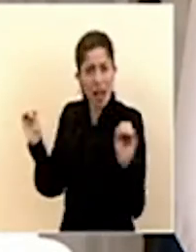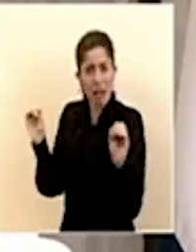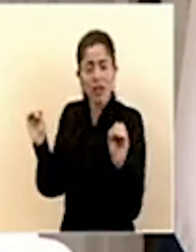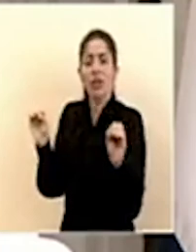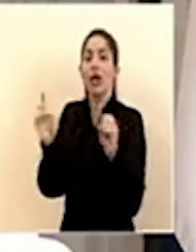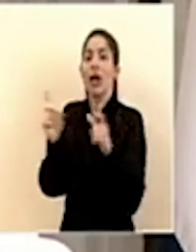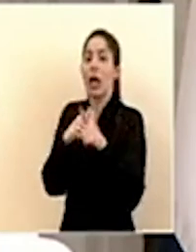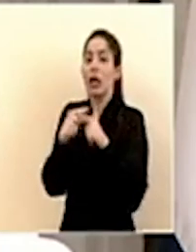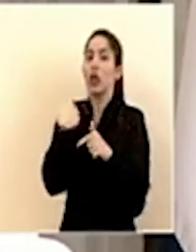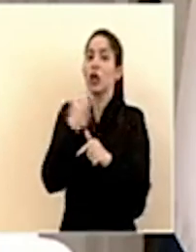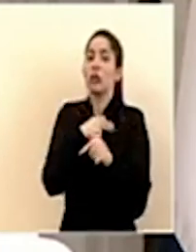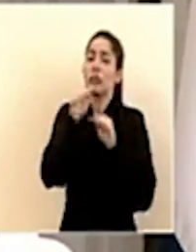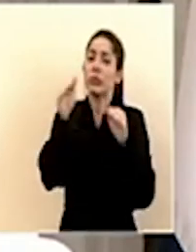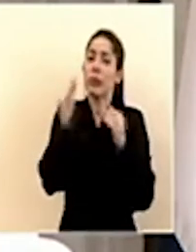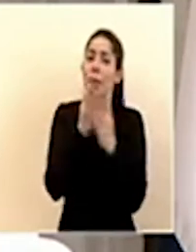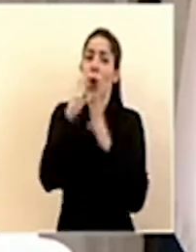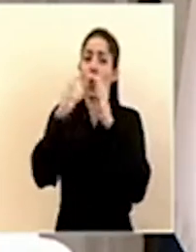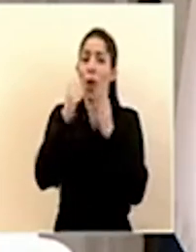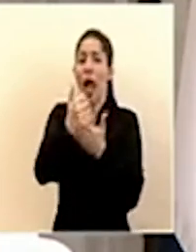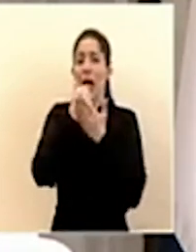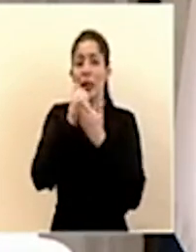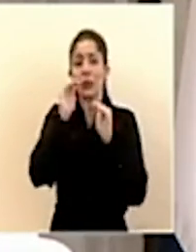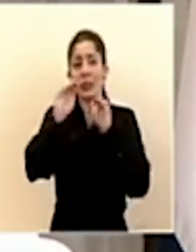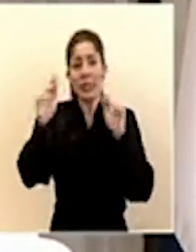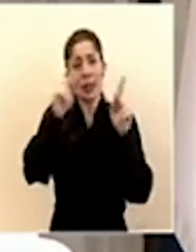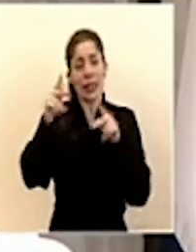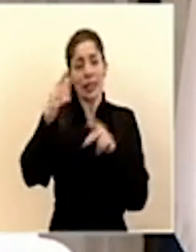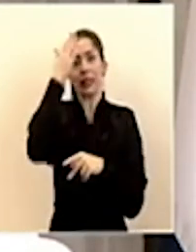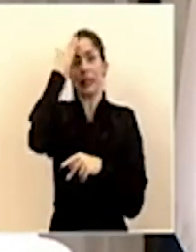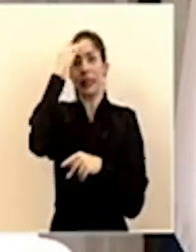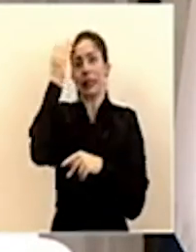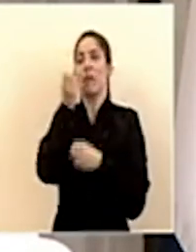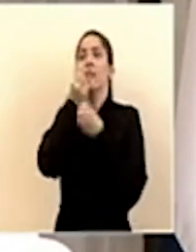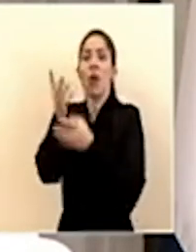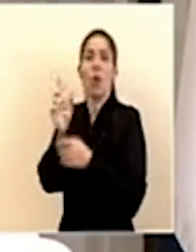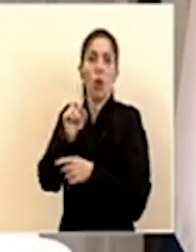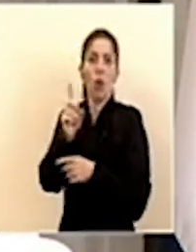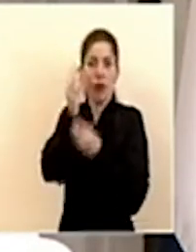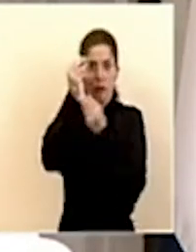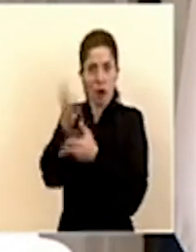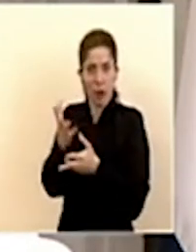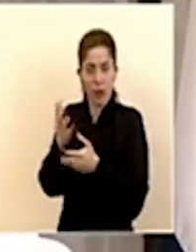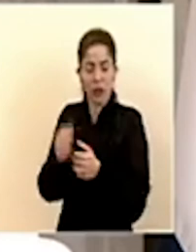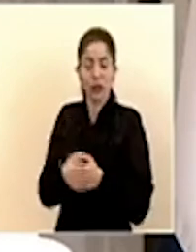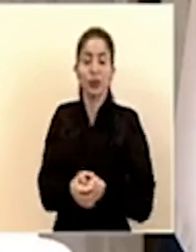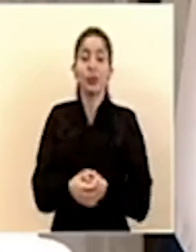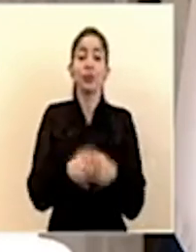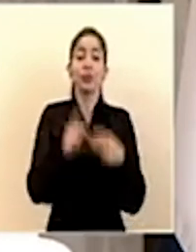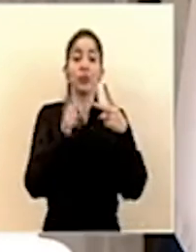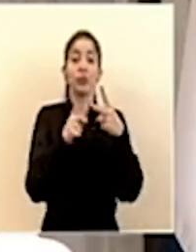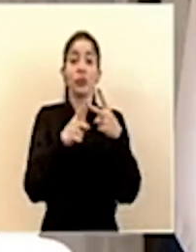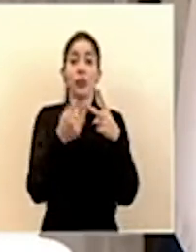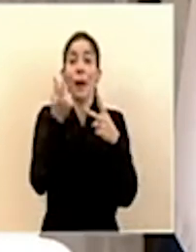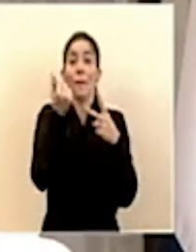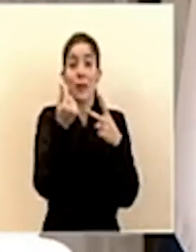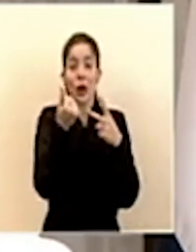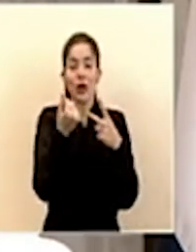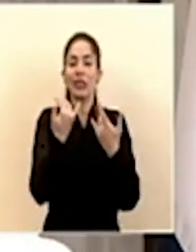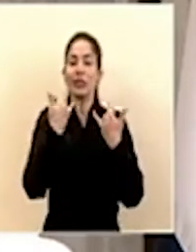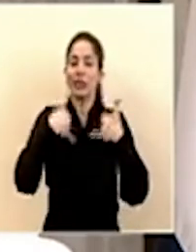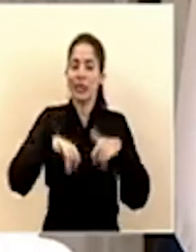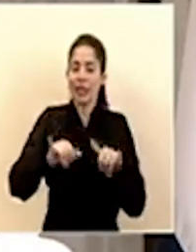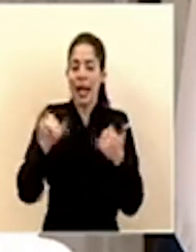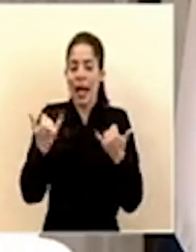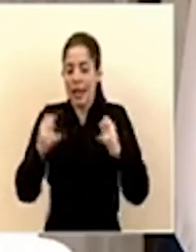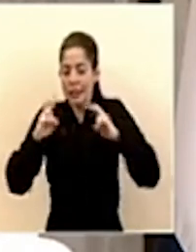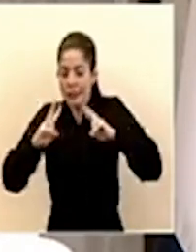recurrido a los medios de comunicación para que nos ayuden a transmitir esta información en torno a los montos bueno se están haciendo algunas